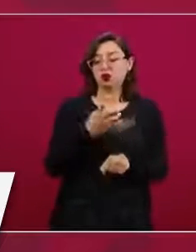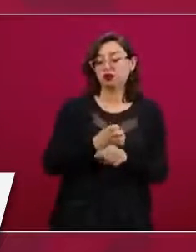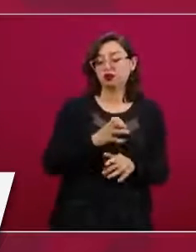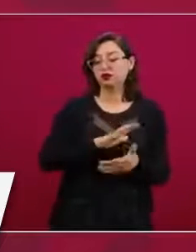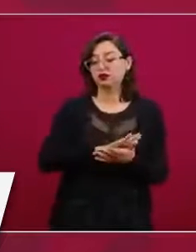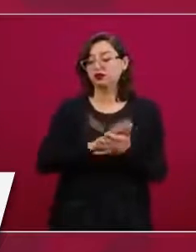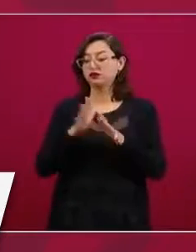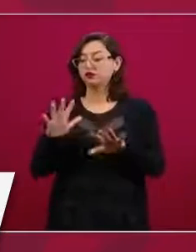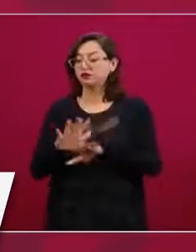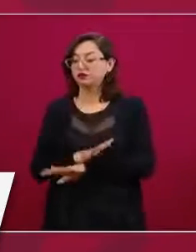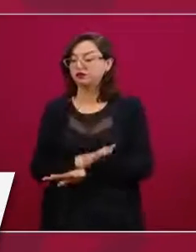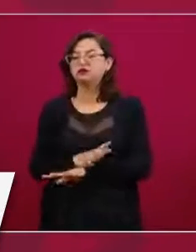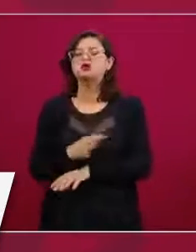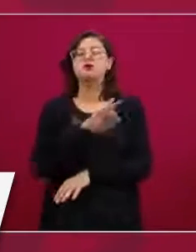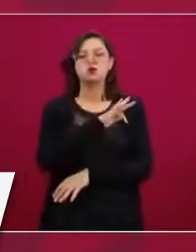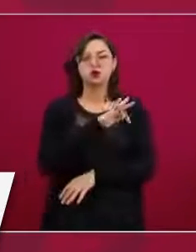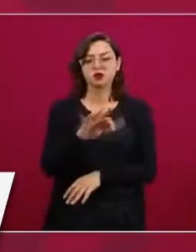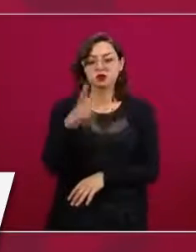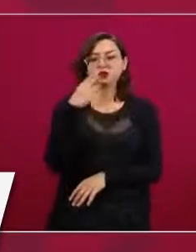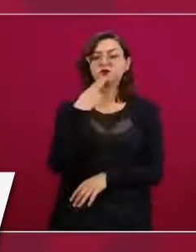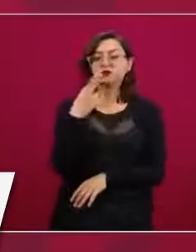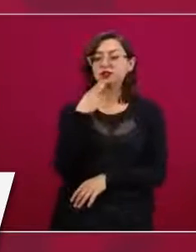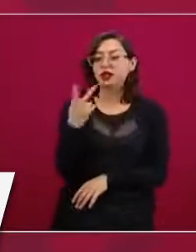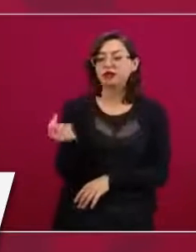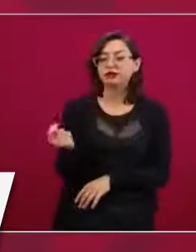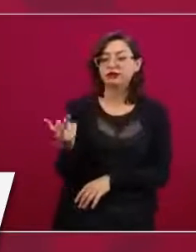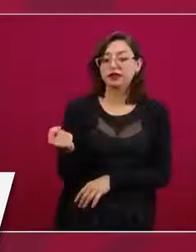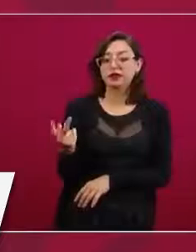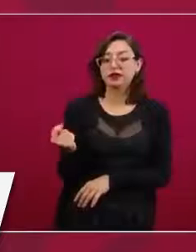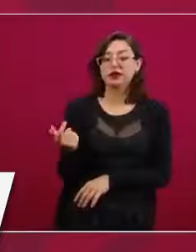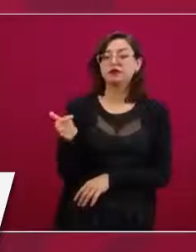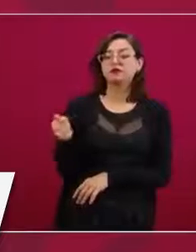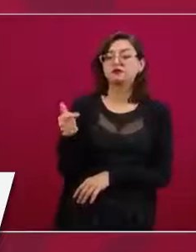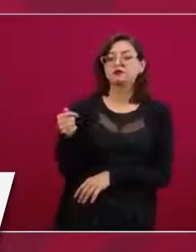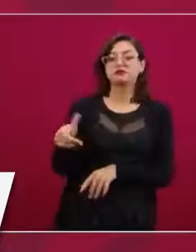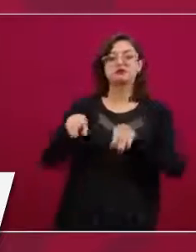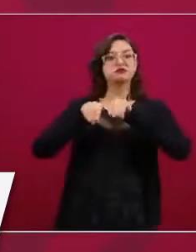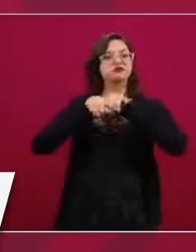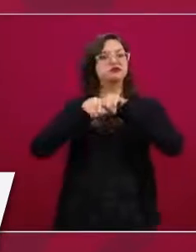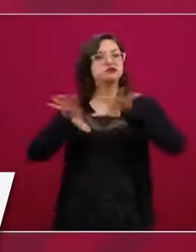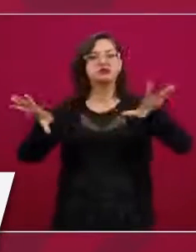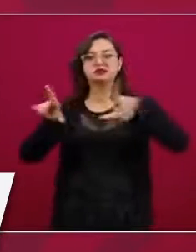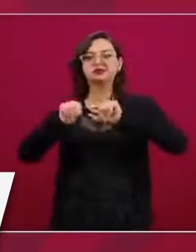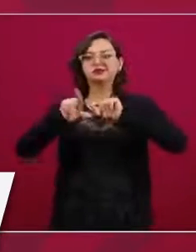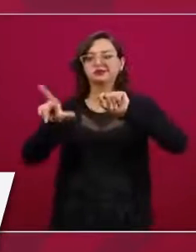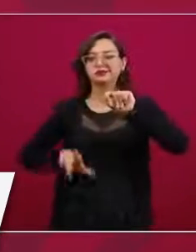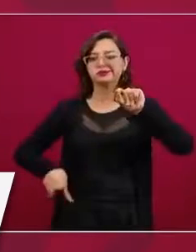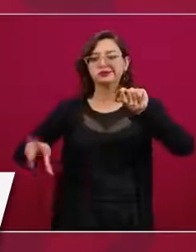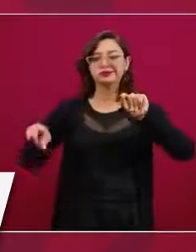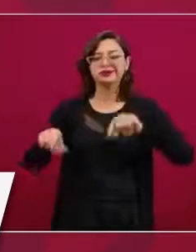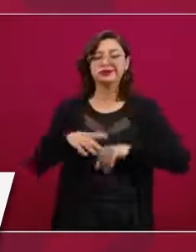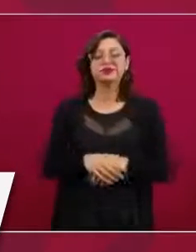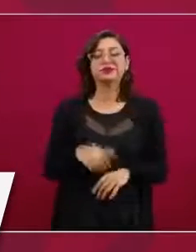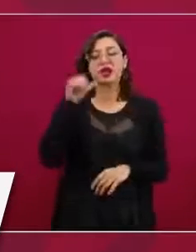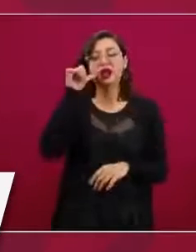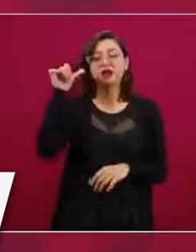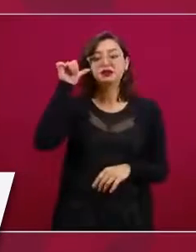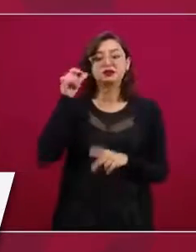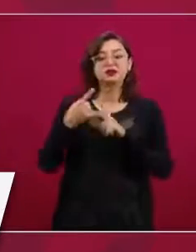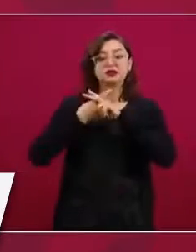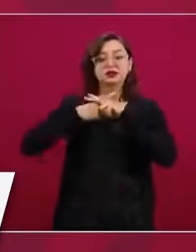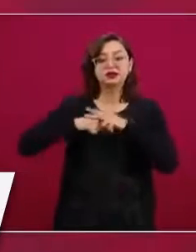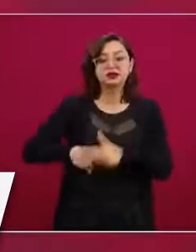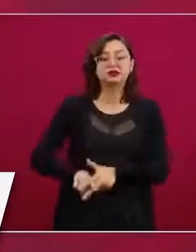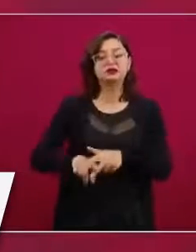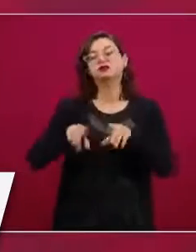nos permite utilizar este herramienta como auxiliar por su amplia cobertura. Desde ayer se están transmitiendo programas